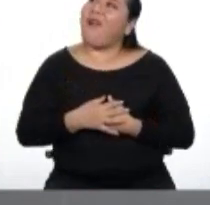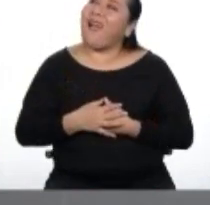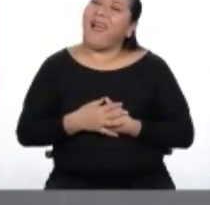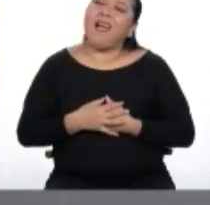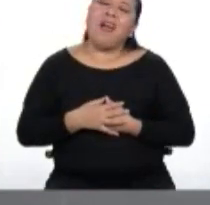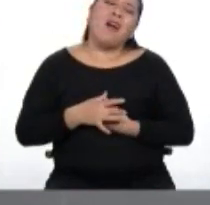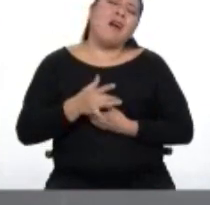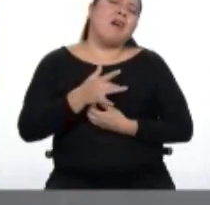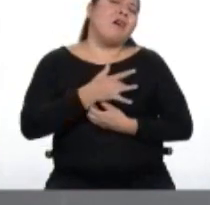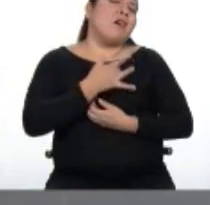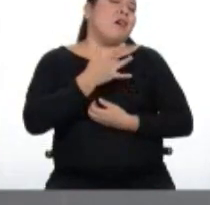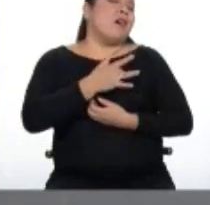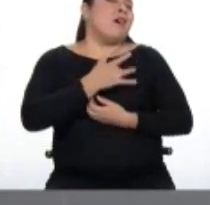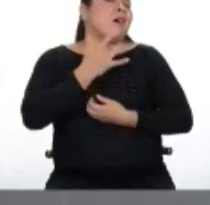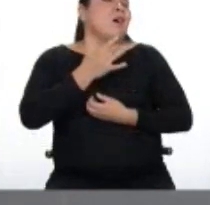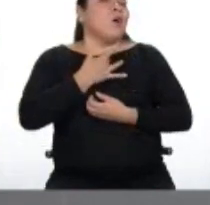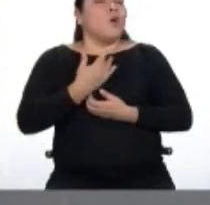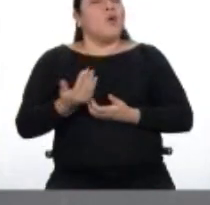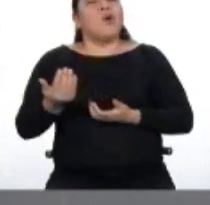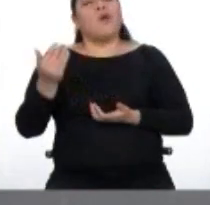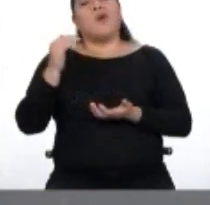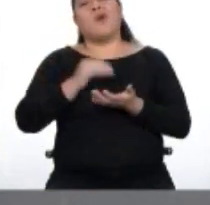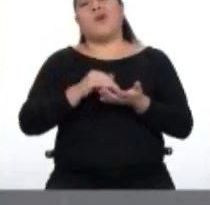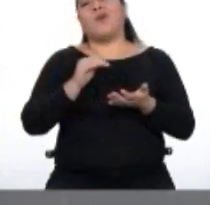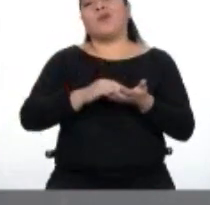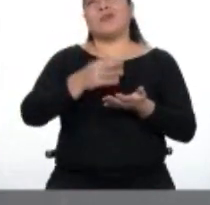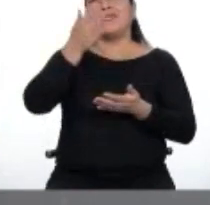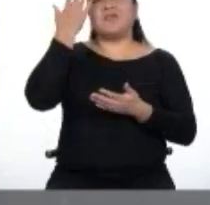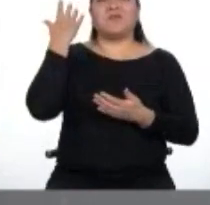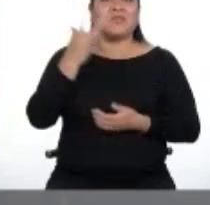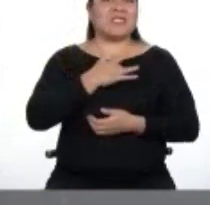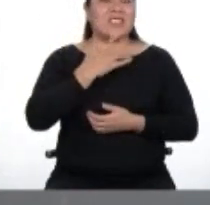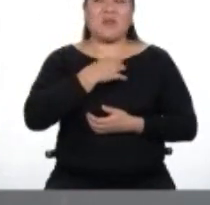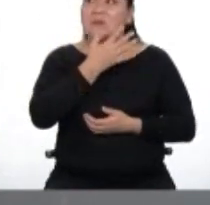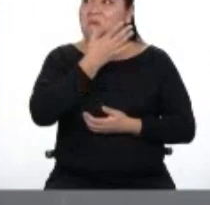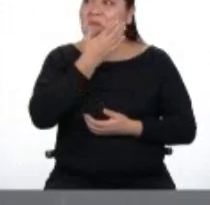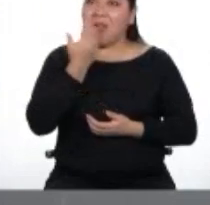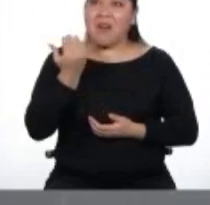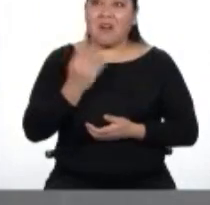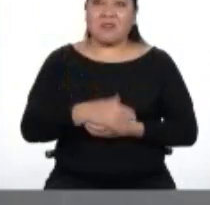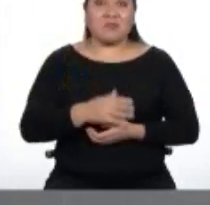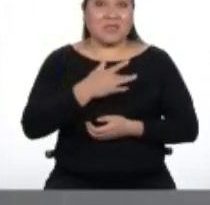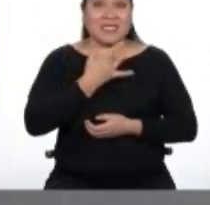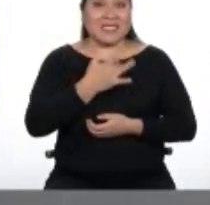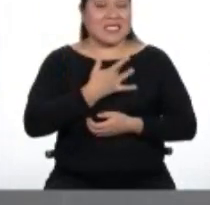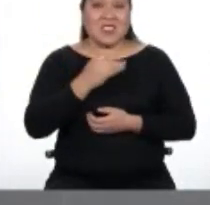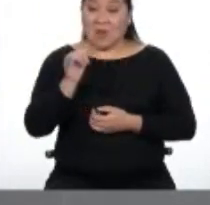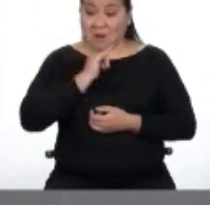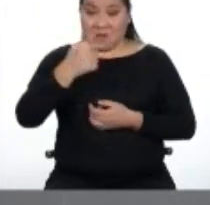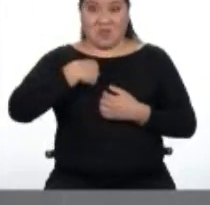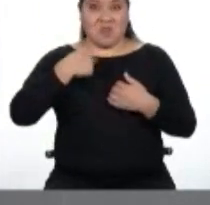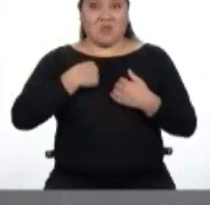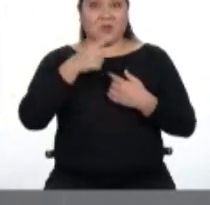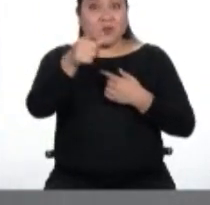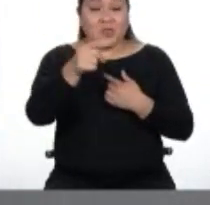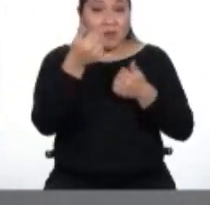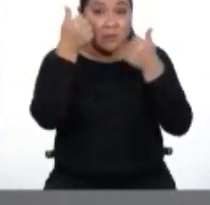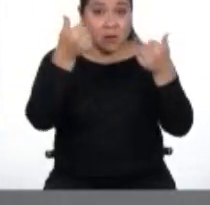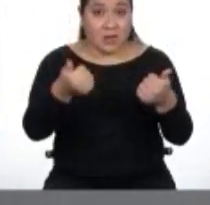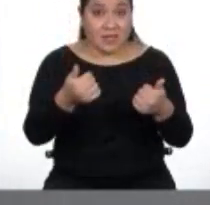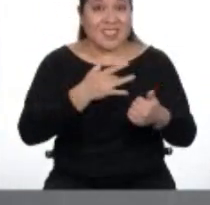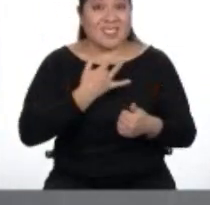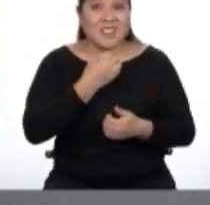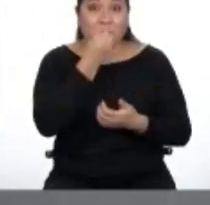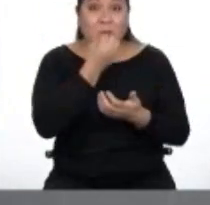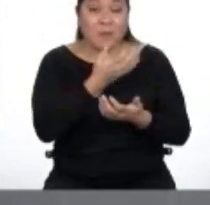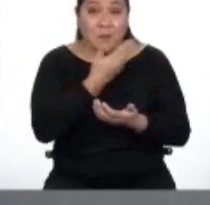¡Me siento como antes! ¡Me siento muchísimo mejor! ¡Me siento como yo! ¿Ustedes qué tal en casa? ¿Se